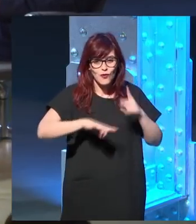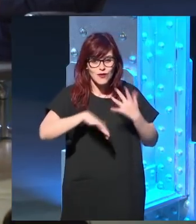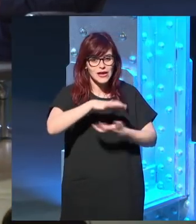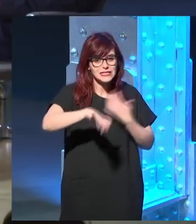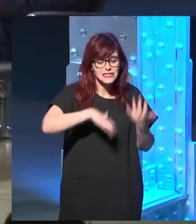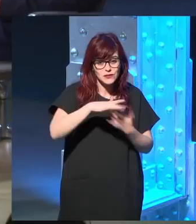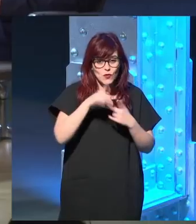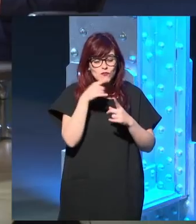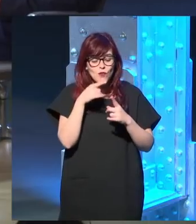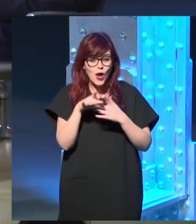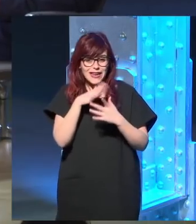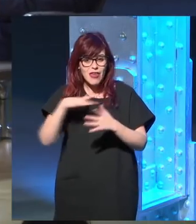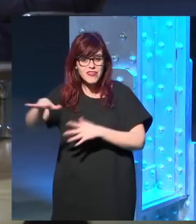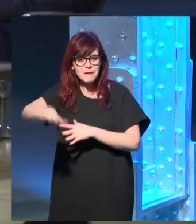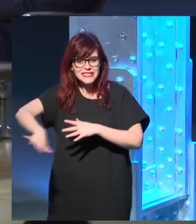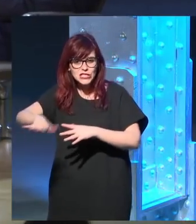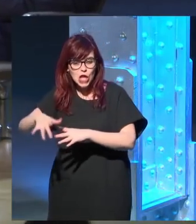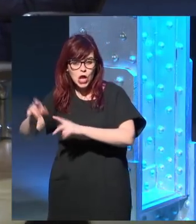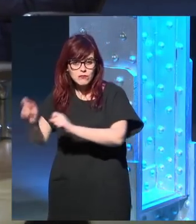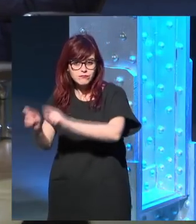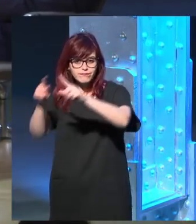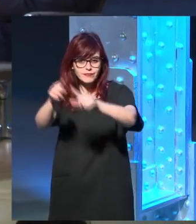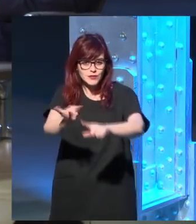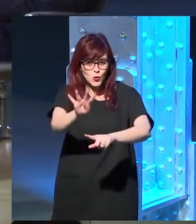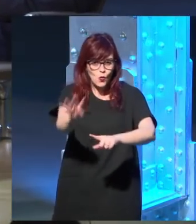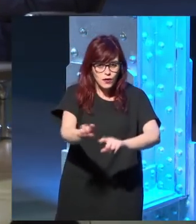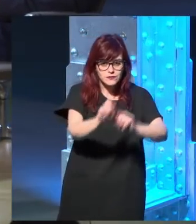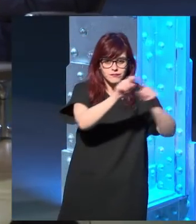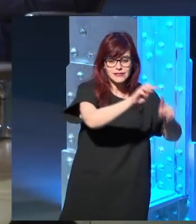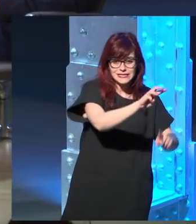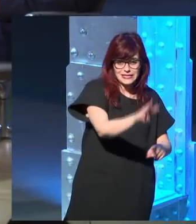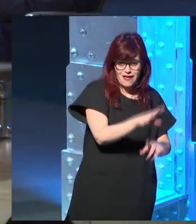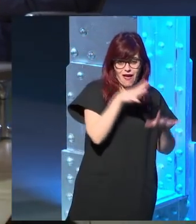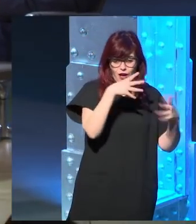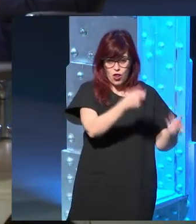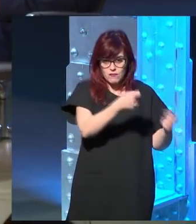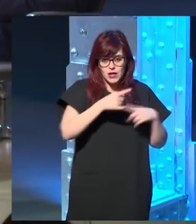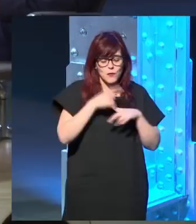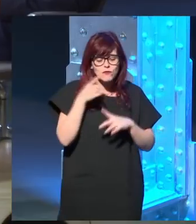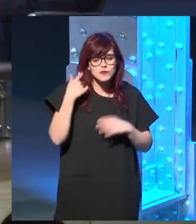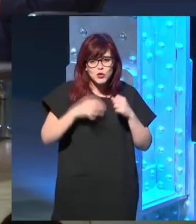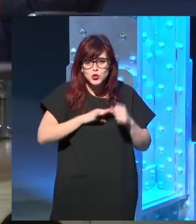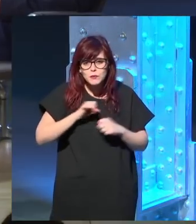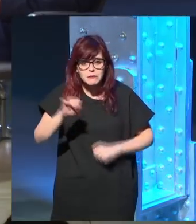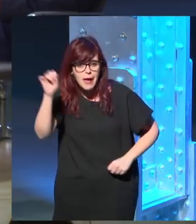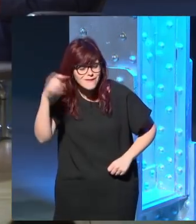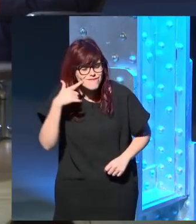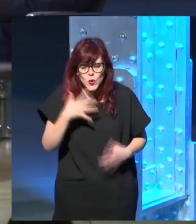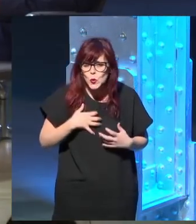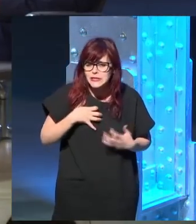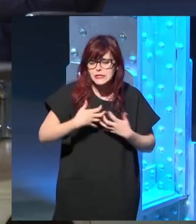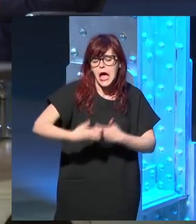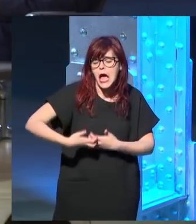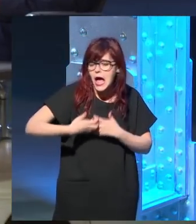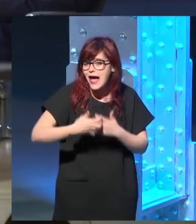interdimensionales y venía y al mundo y era terrible Superman no podía nada con él porque era no sé los